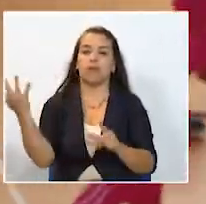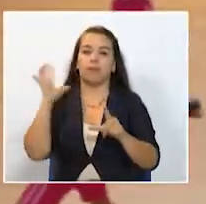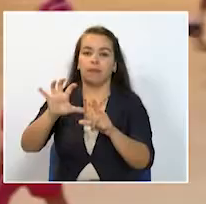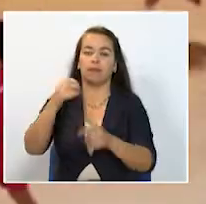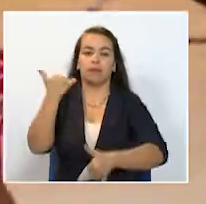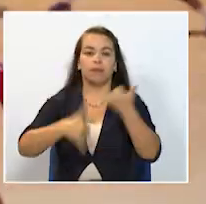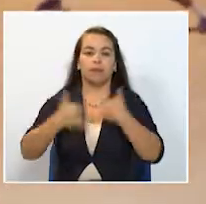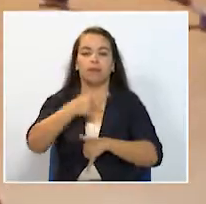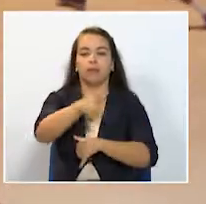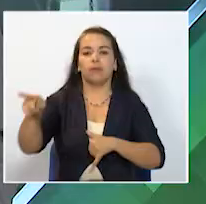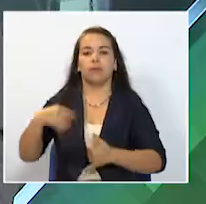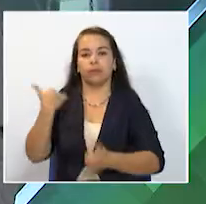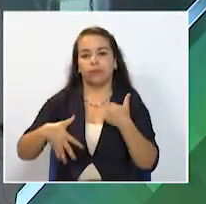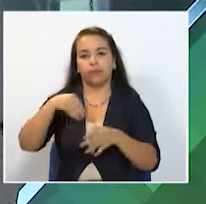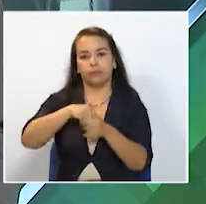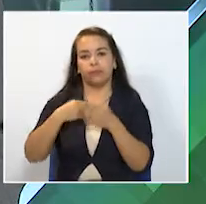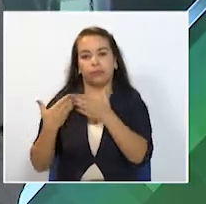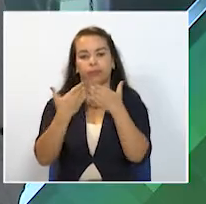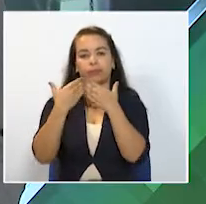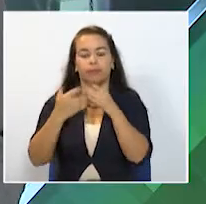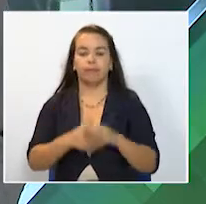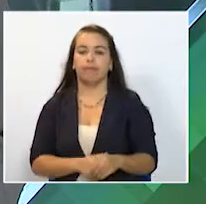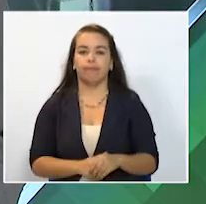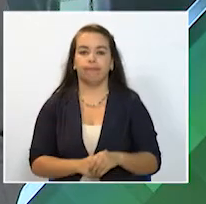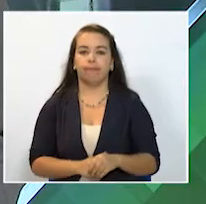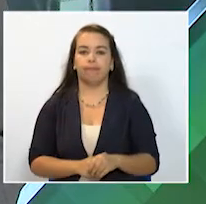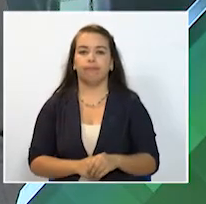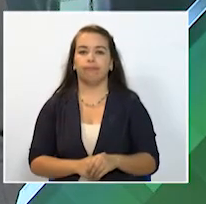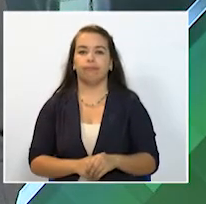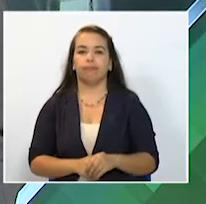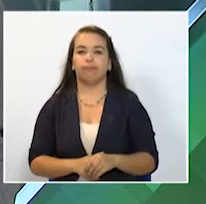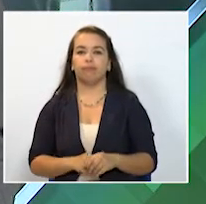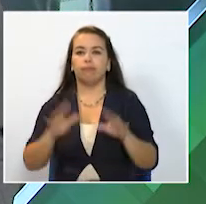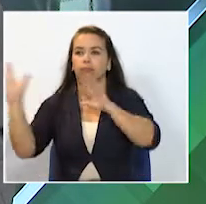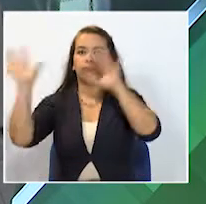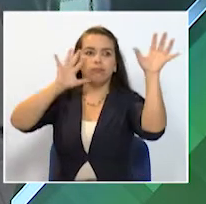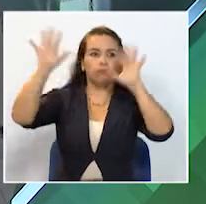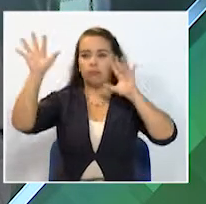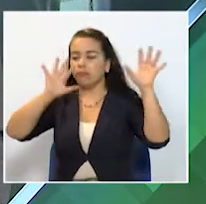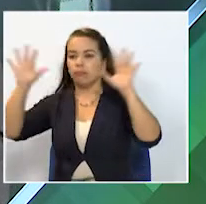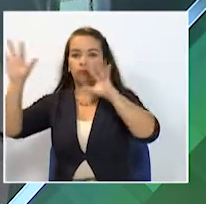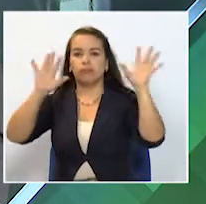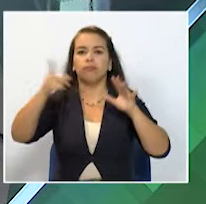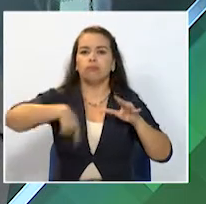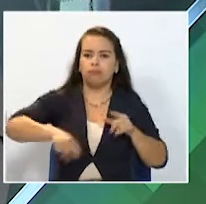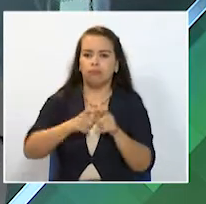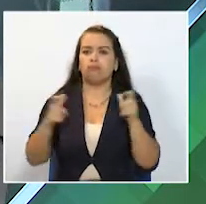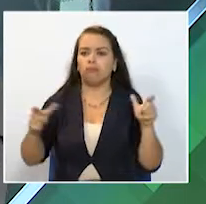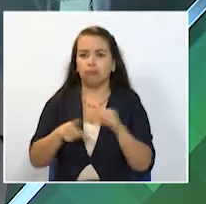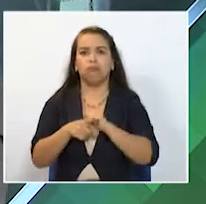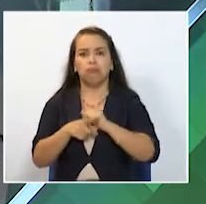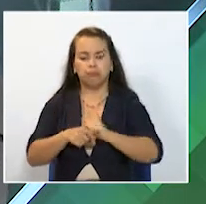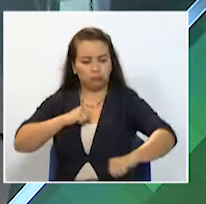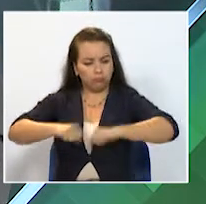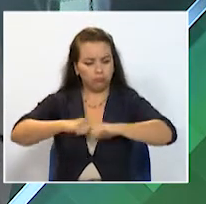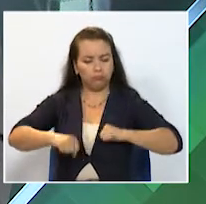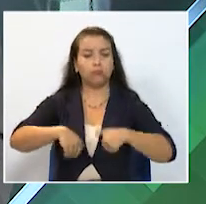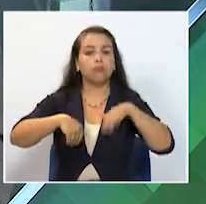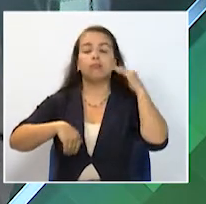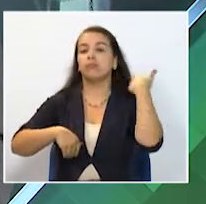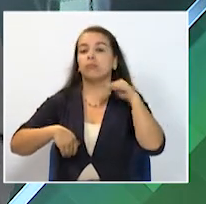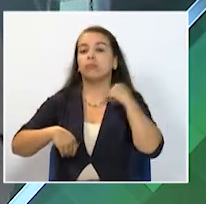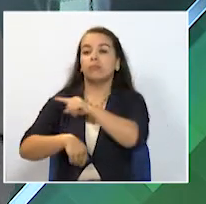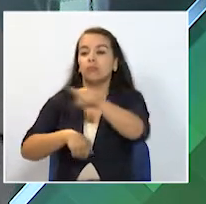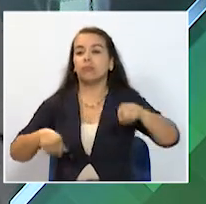los juegos intercolegiados el balonmano es un deporte con un creciente número de practicantes en la ciudad de Armenia especialmente en la